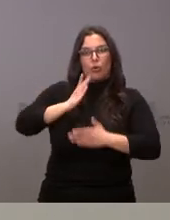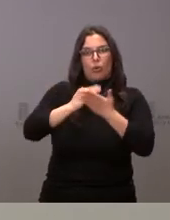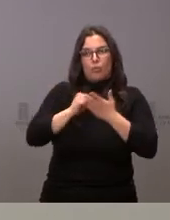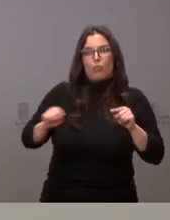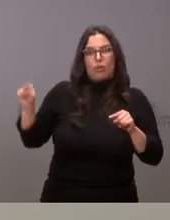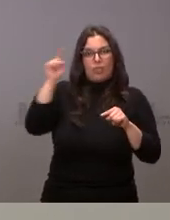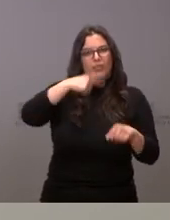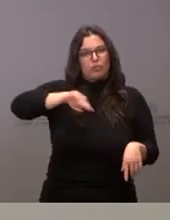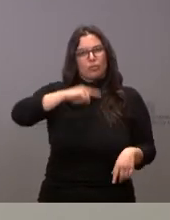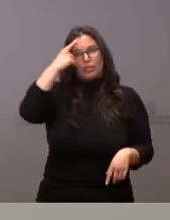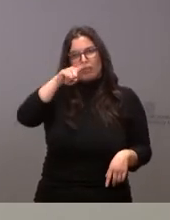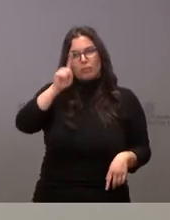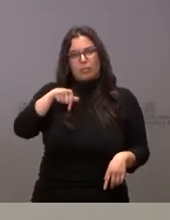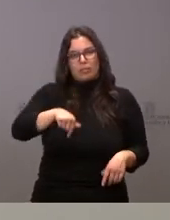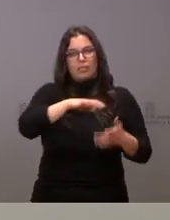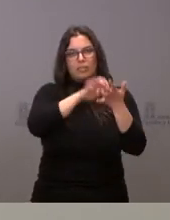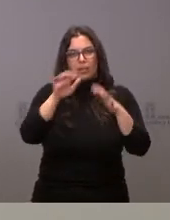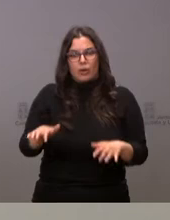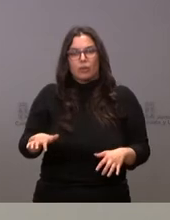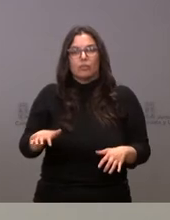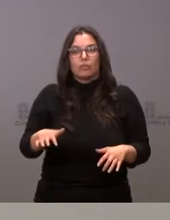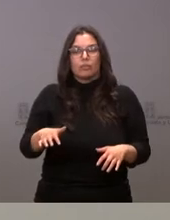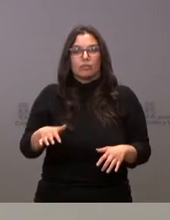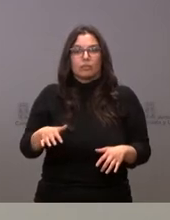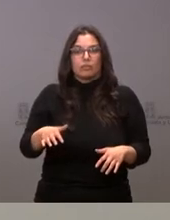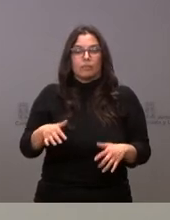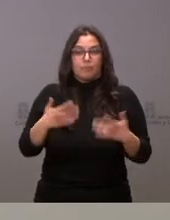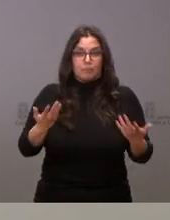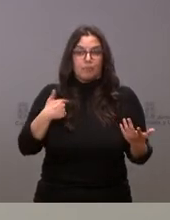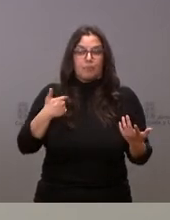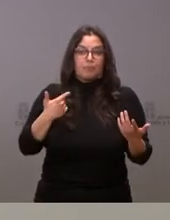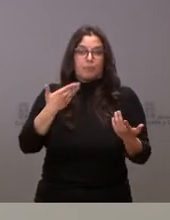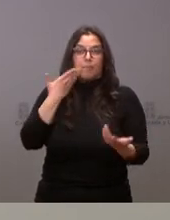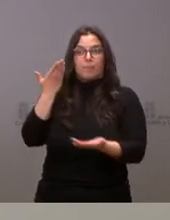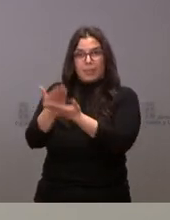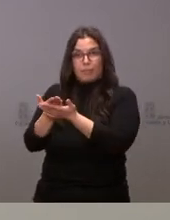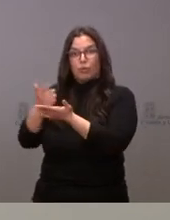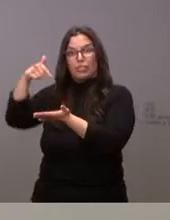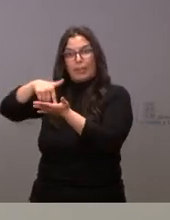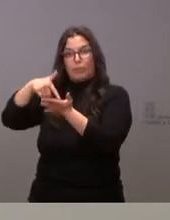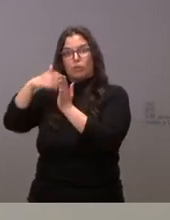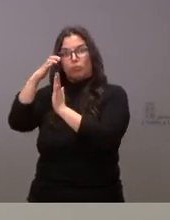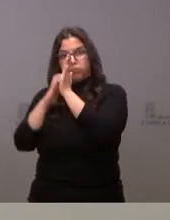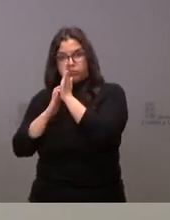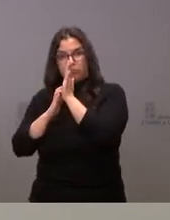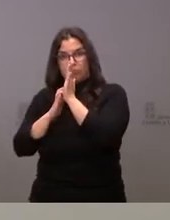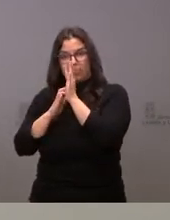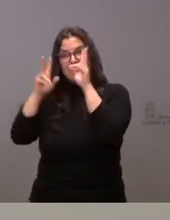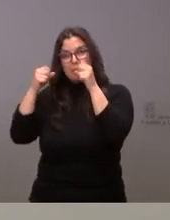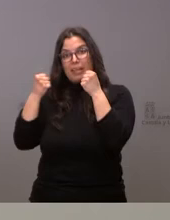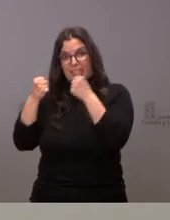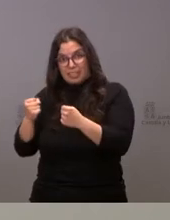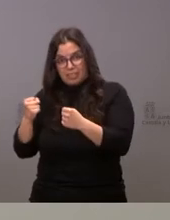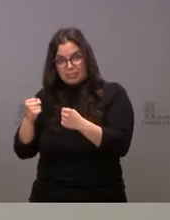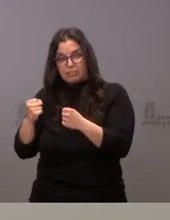conscientes también desde Castilla y León que al estar pidiendo una rebaja de impuestos sobre la energía y muy